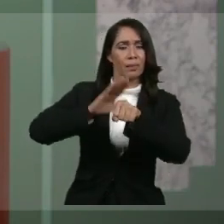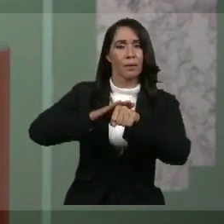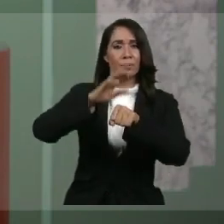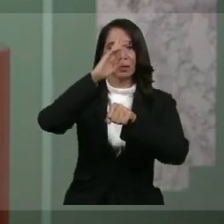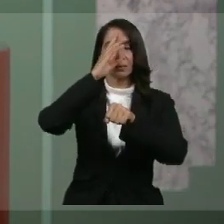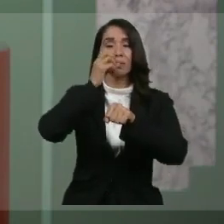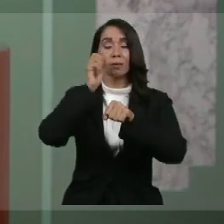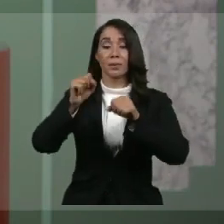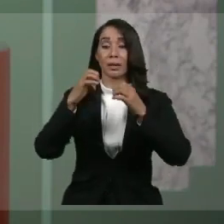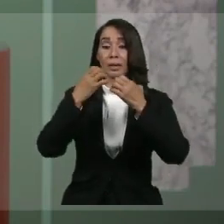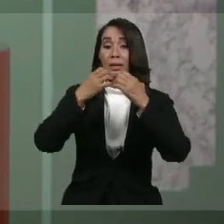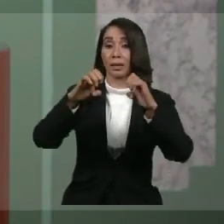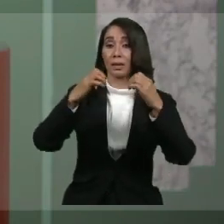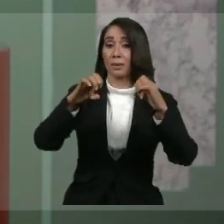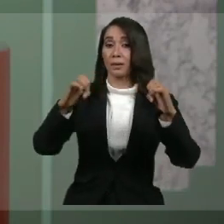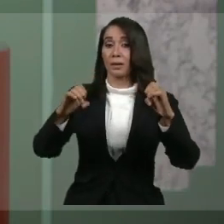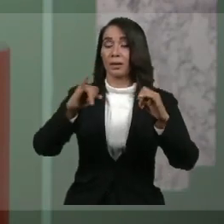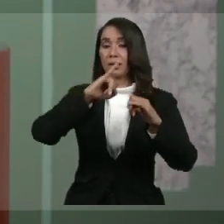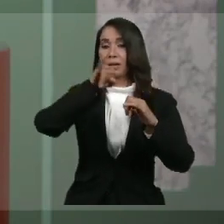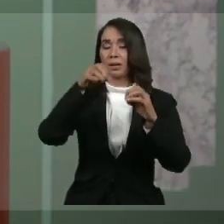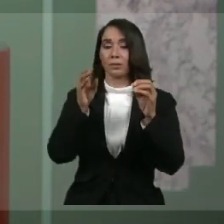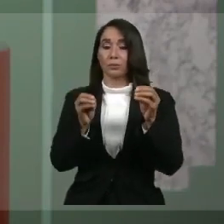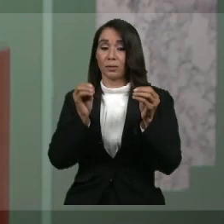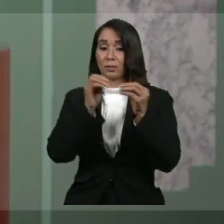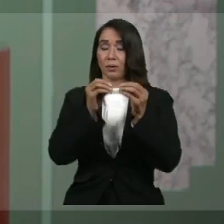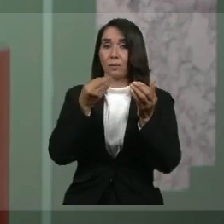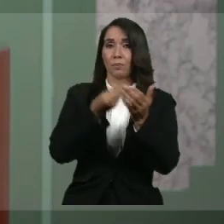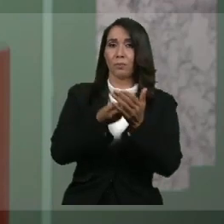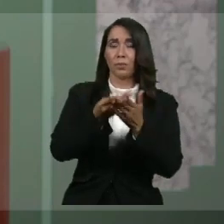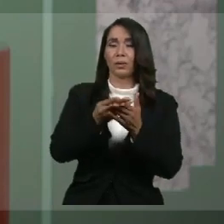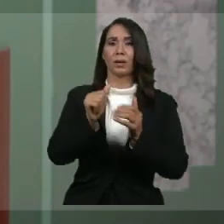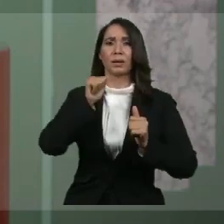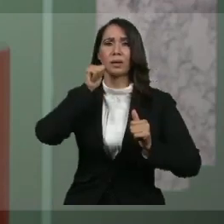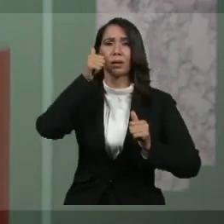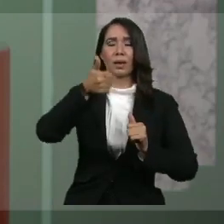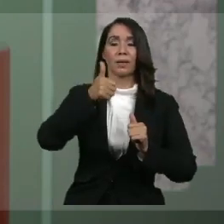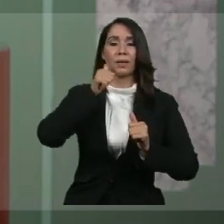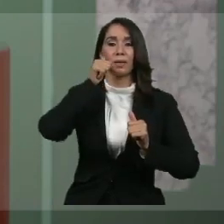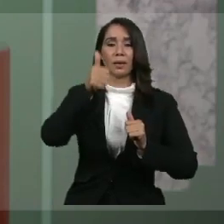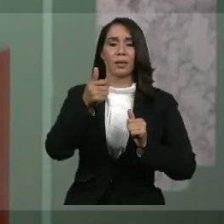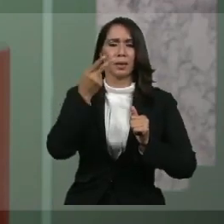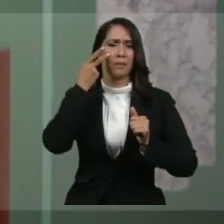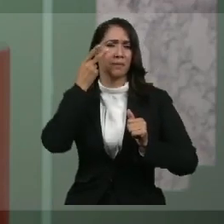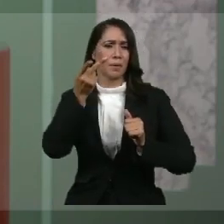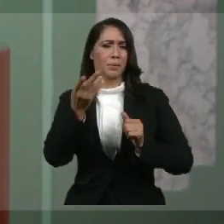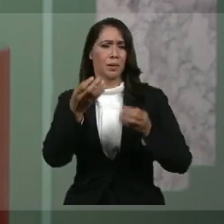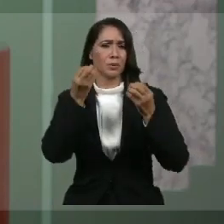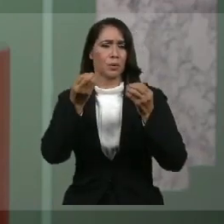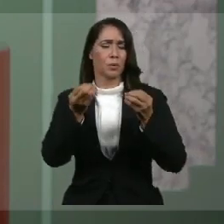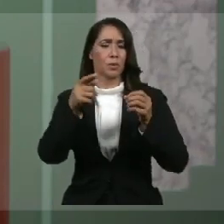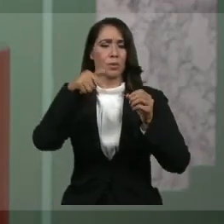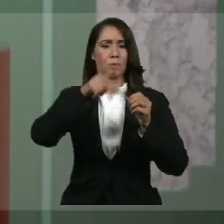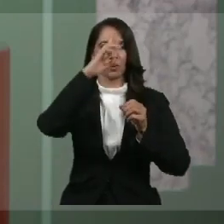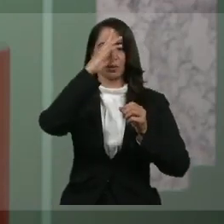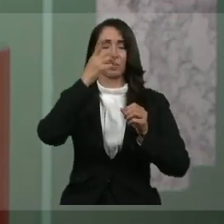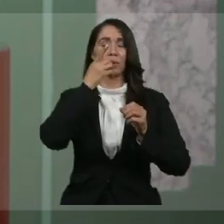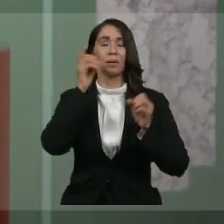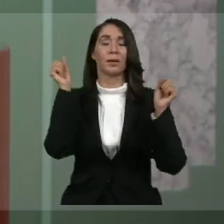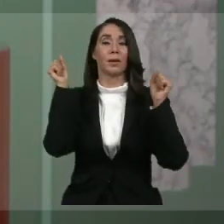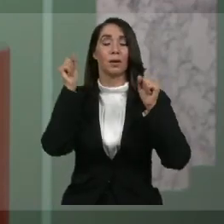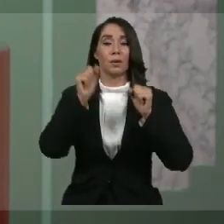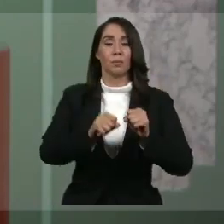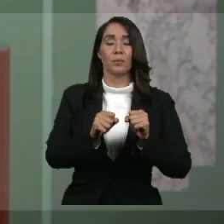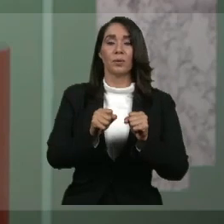Junta Monetaria entró en sesión permanente y cada día va tomando medidas para que nuestro país pueda abordar